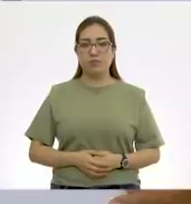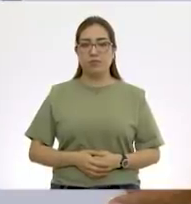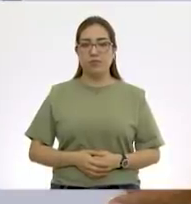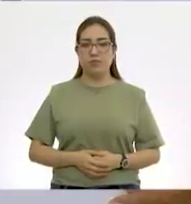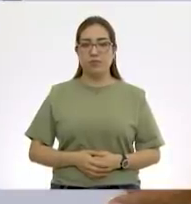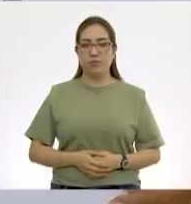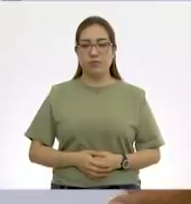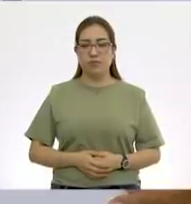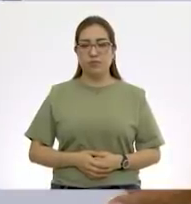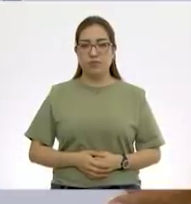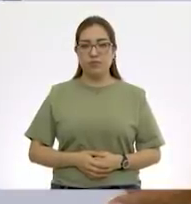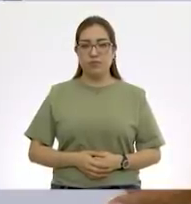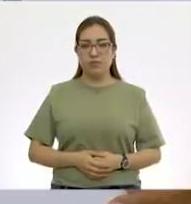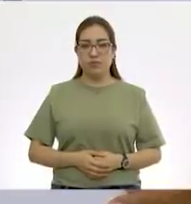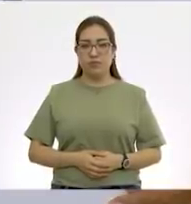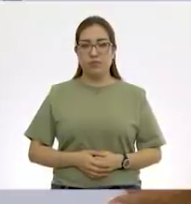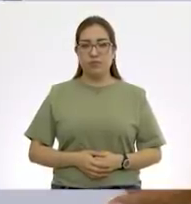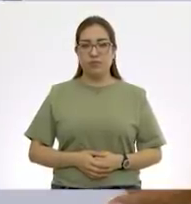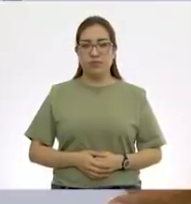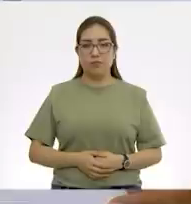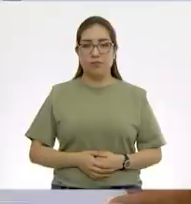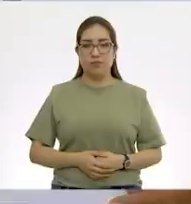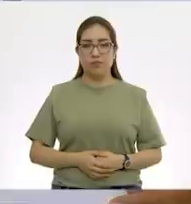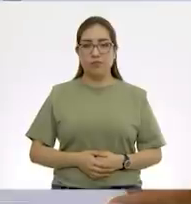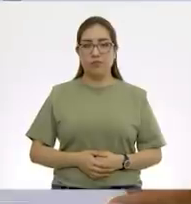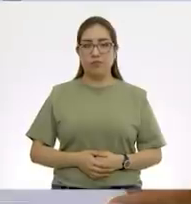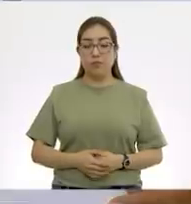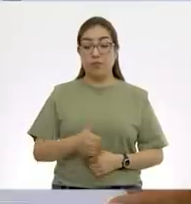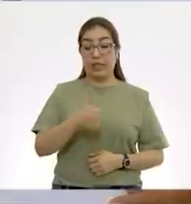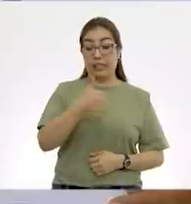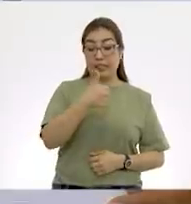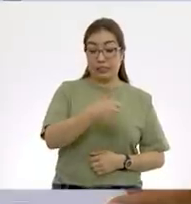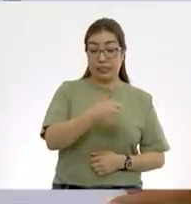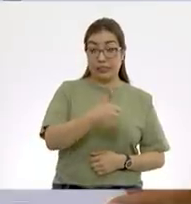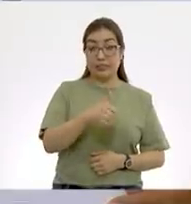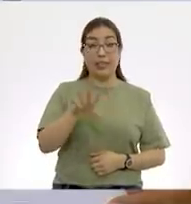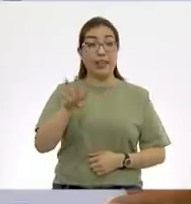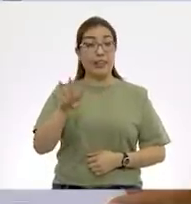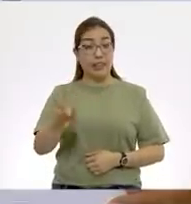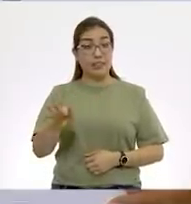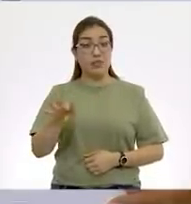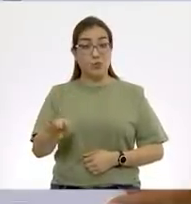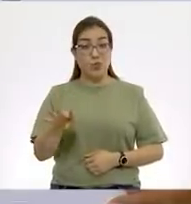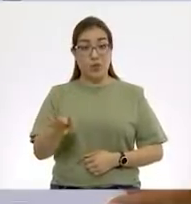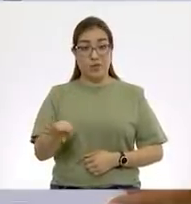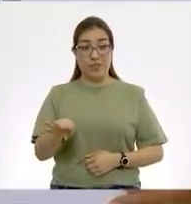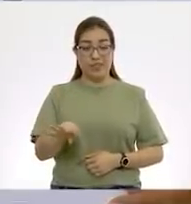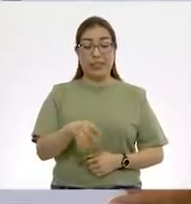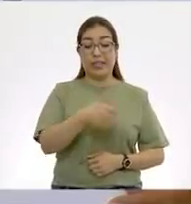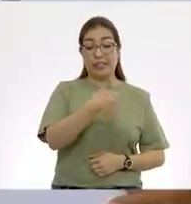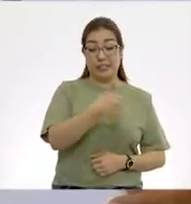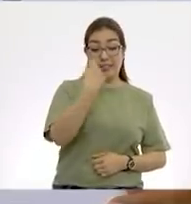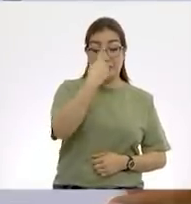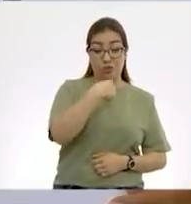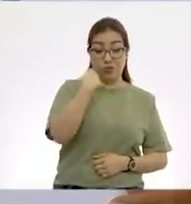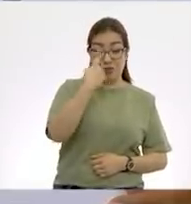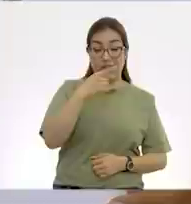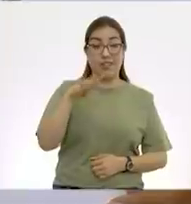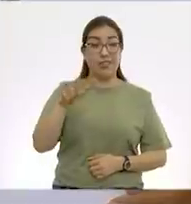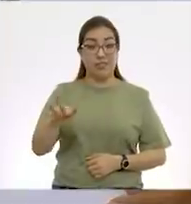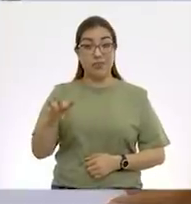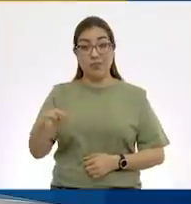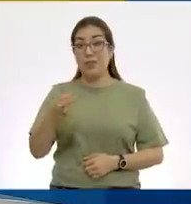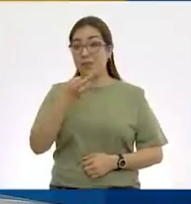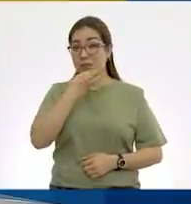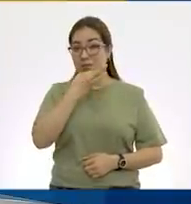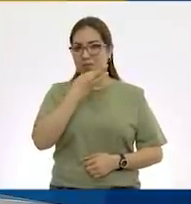¿Aníbal? 6 con 19. 6 con 19 minutos. Perfecto. Creo